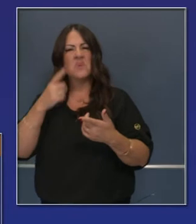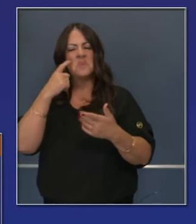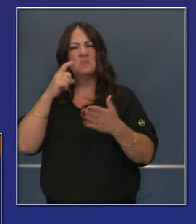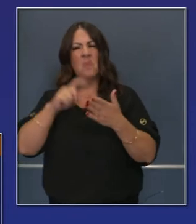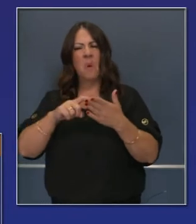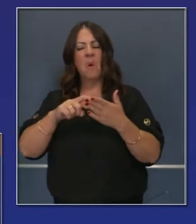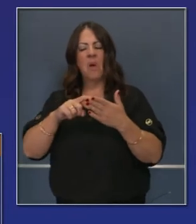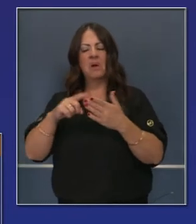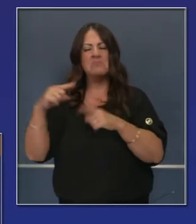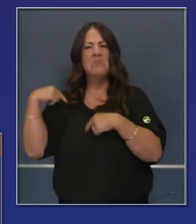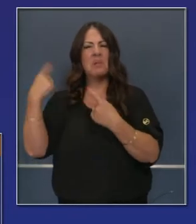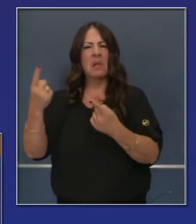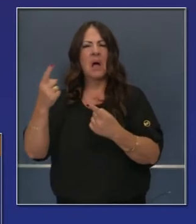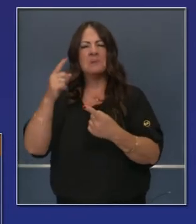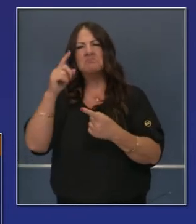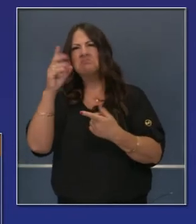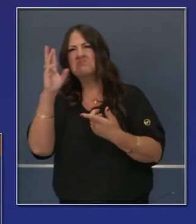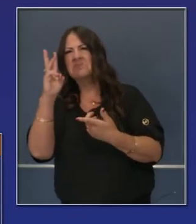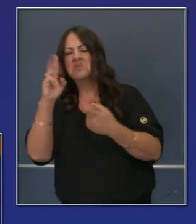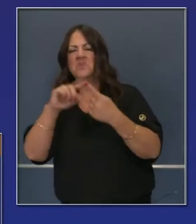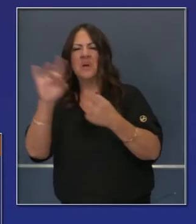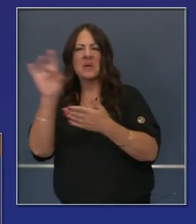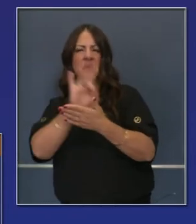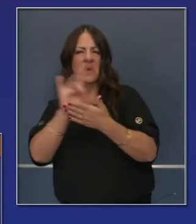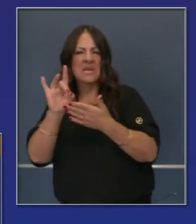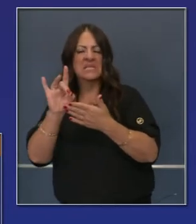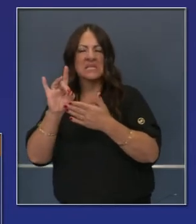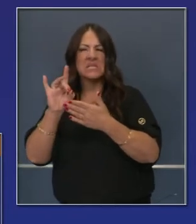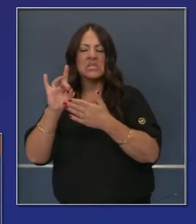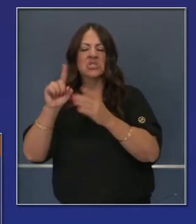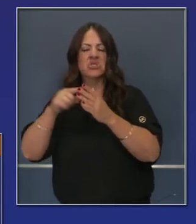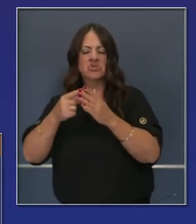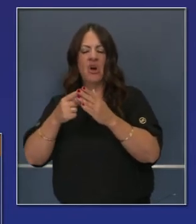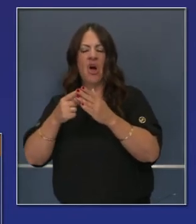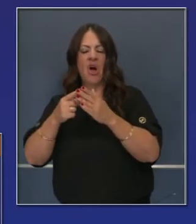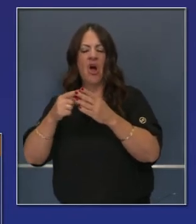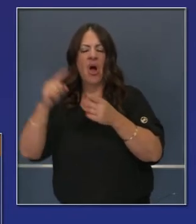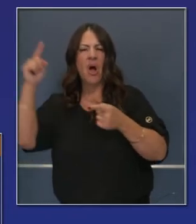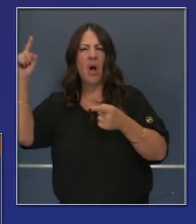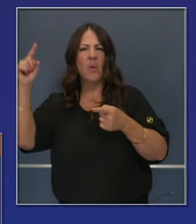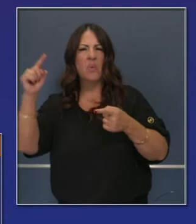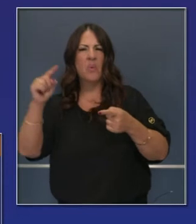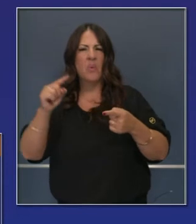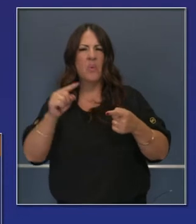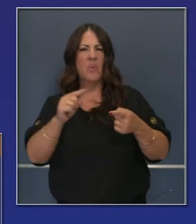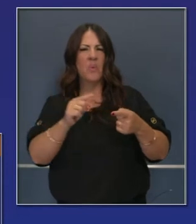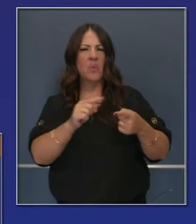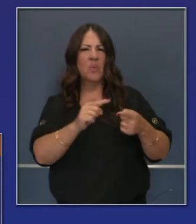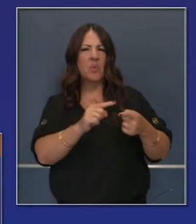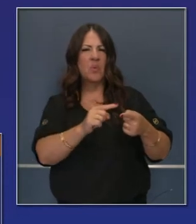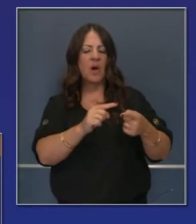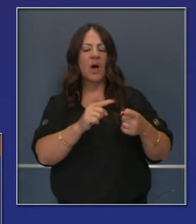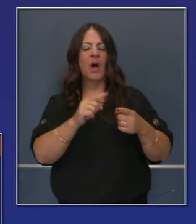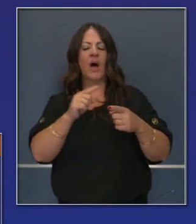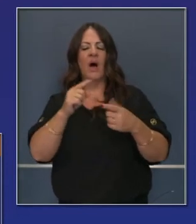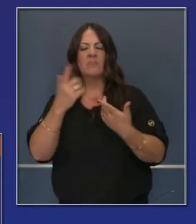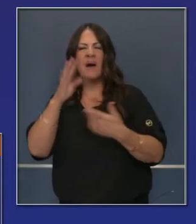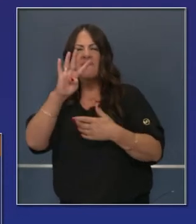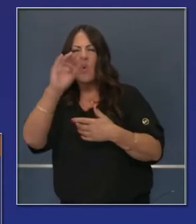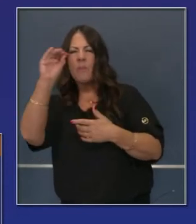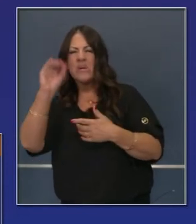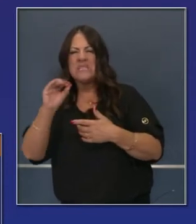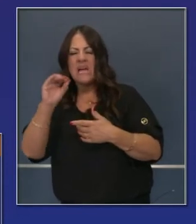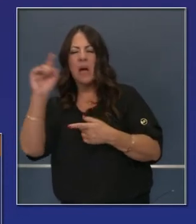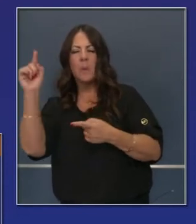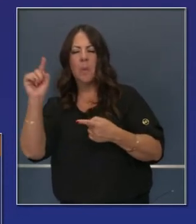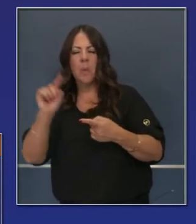consistentemente, en las últimas 6 o 7 semanas. Pero lo que vemos aquí, en los últimos 14 días, las últimas